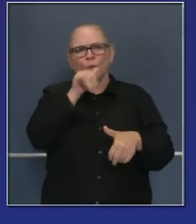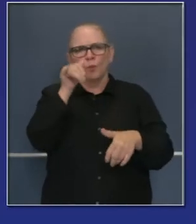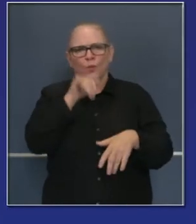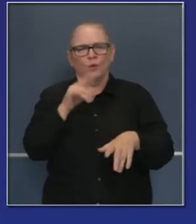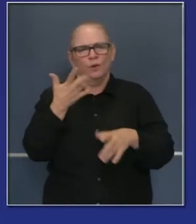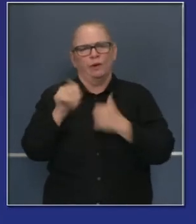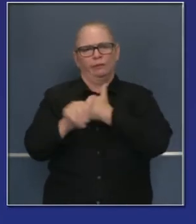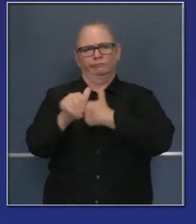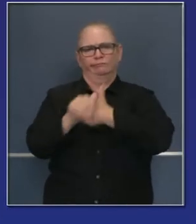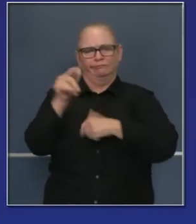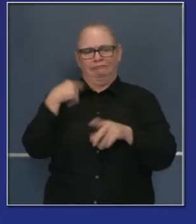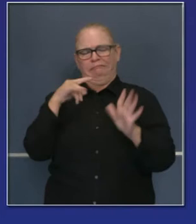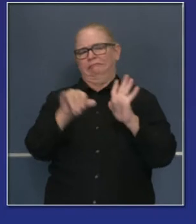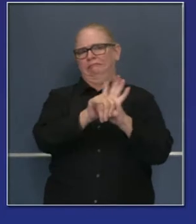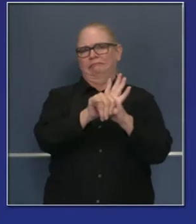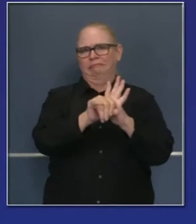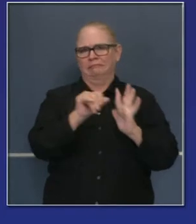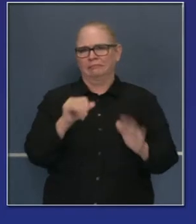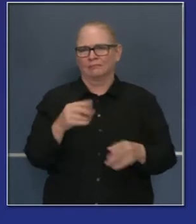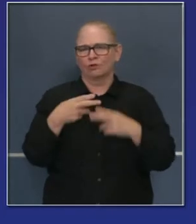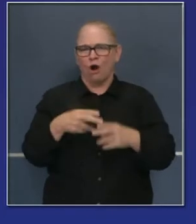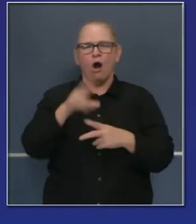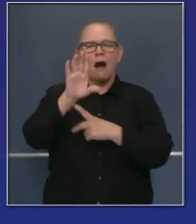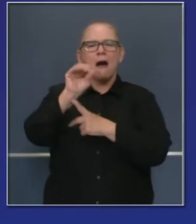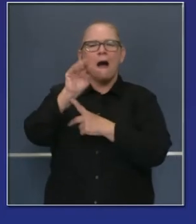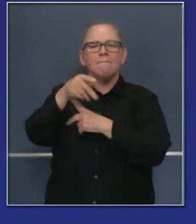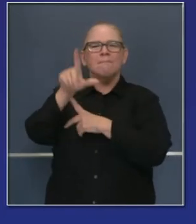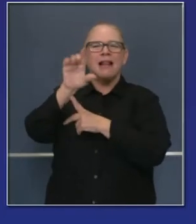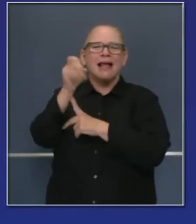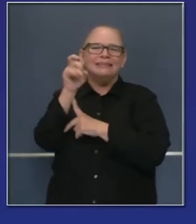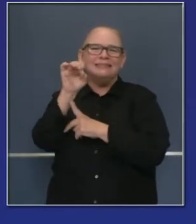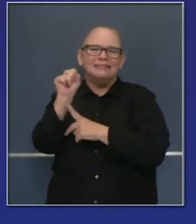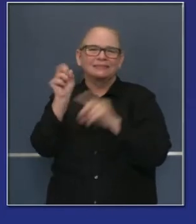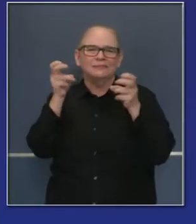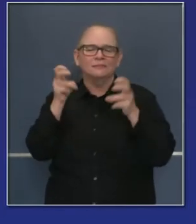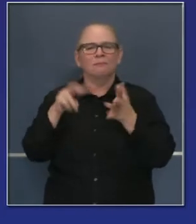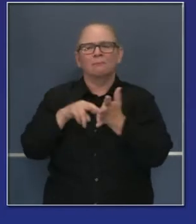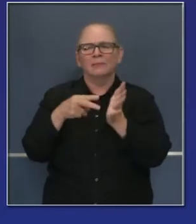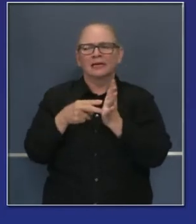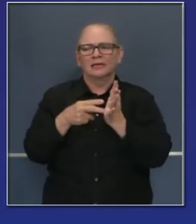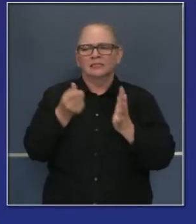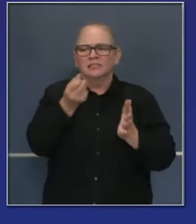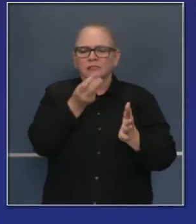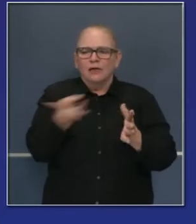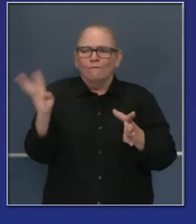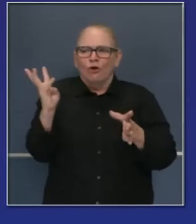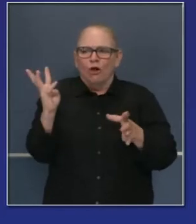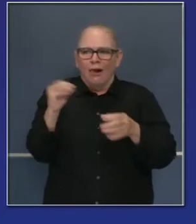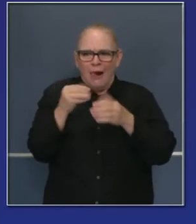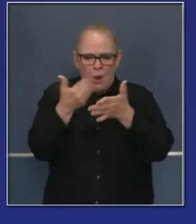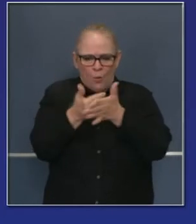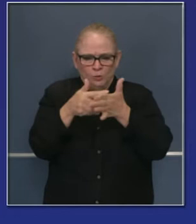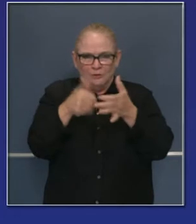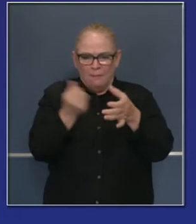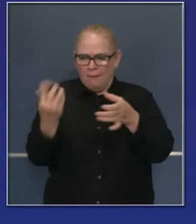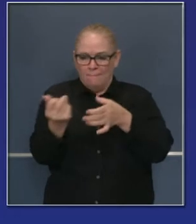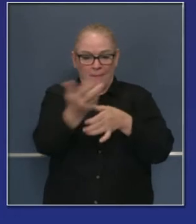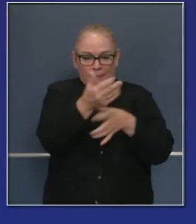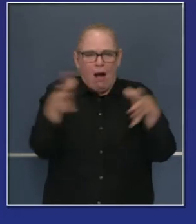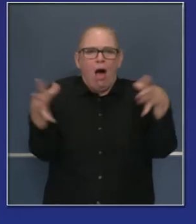de o dentro de un área geográfica aproximada. Entonces, son 23 los incendios mayores